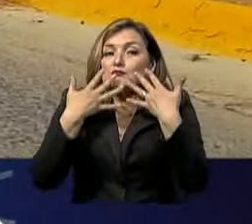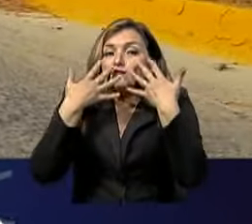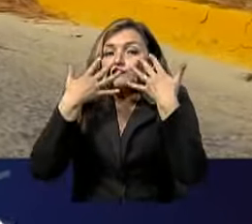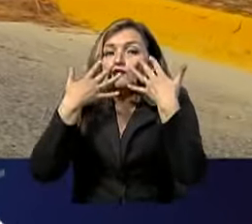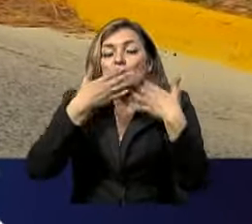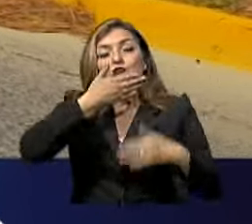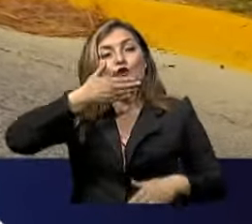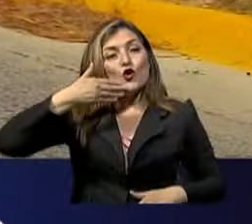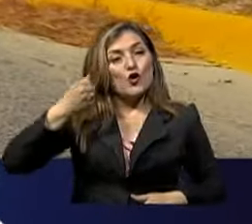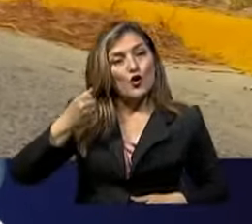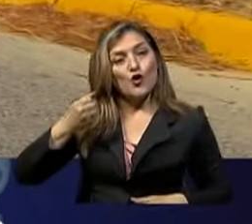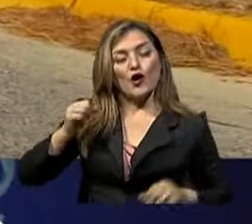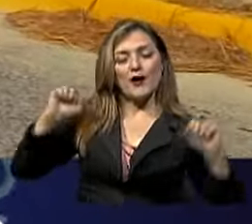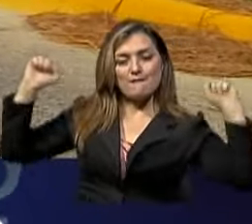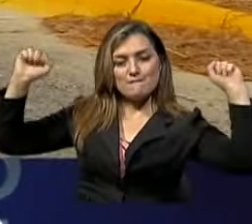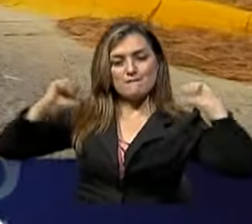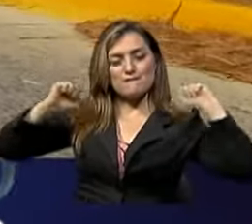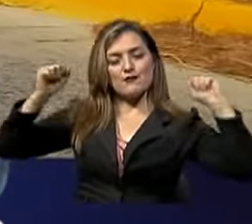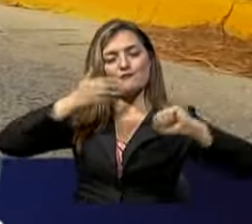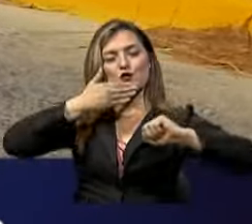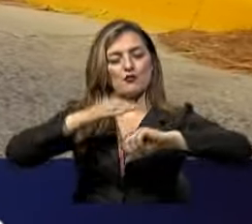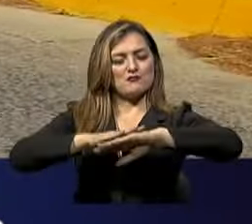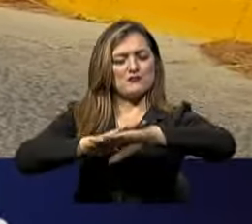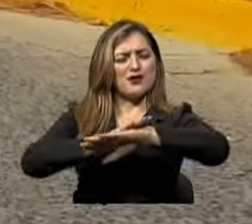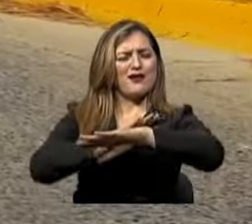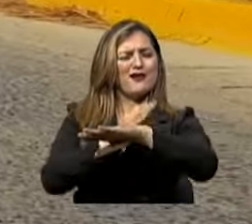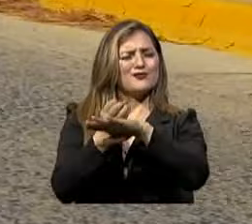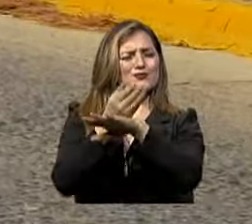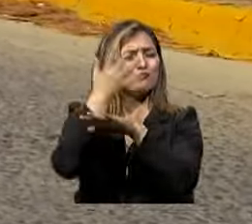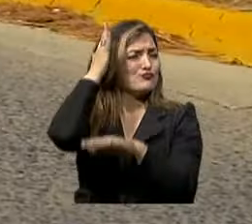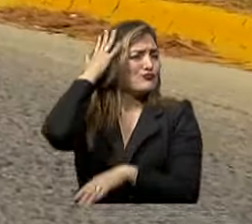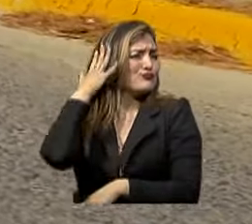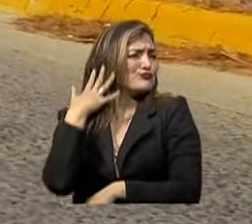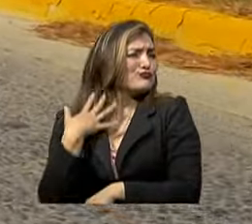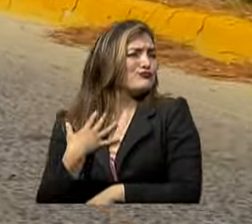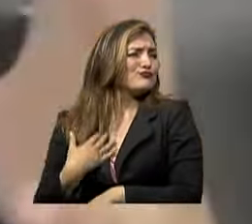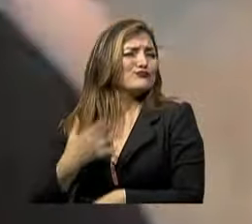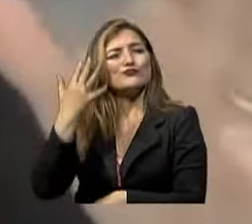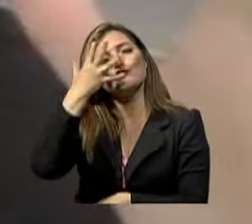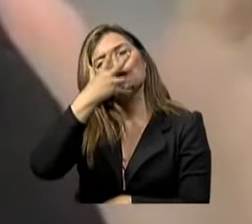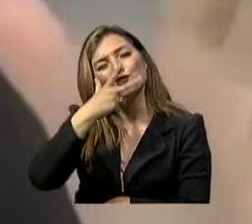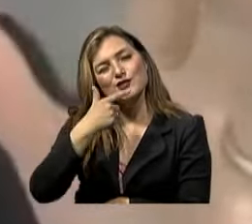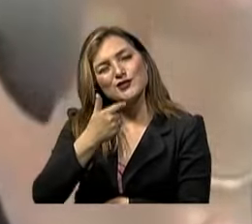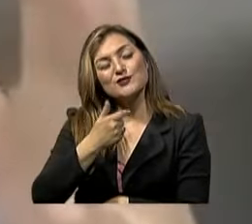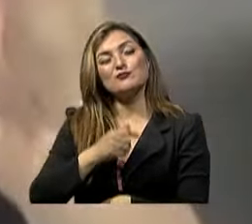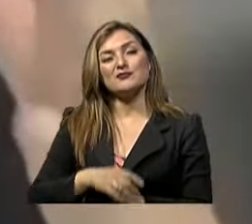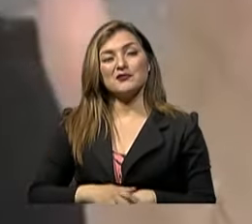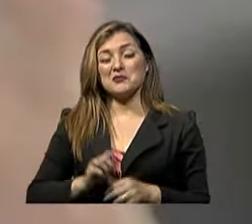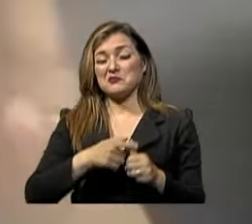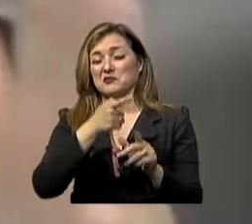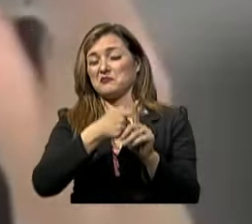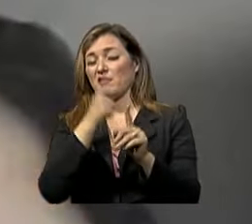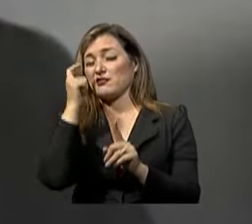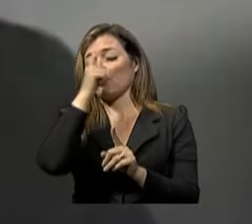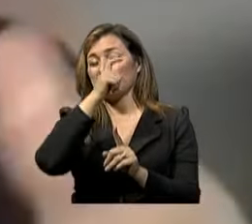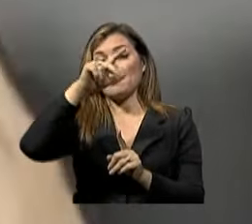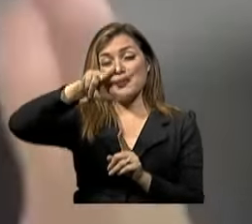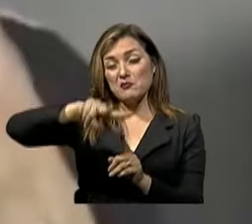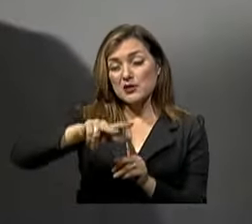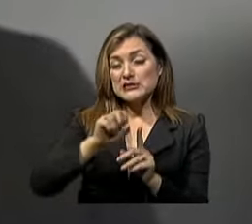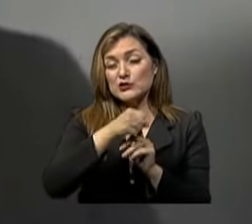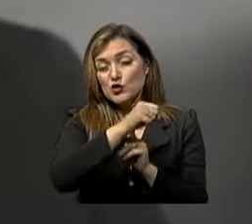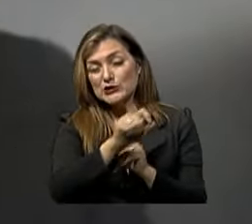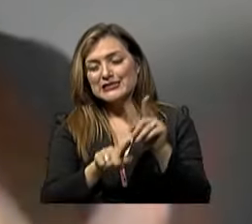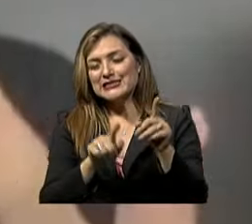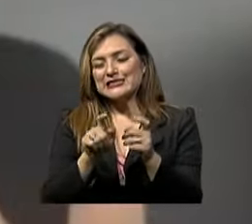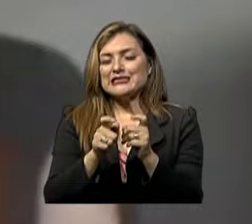mejoría en la actividad física En la piel, en el cabello El primer mes es el más difícil Los tres primeros meses pueden haber ciertas situaciones que hay ir